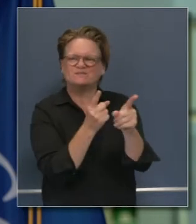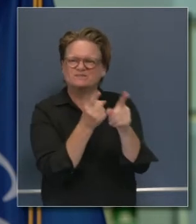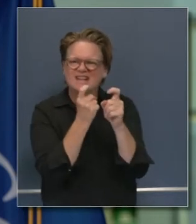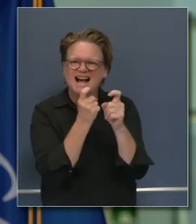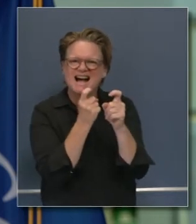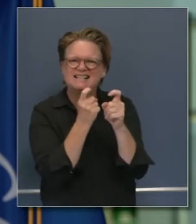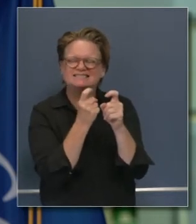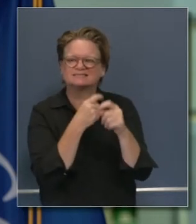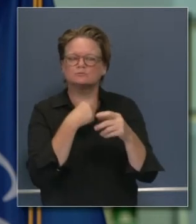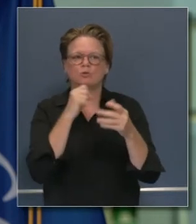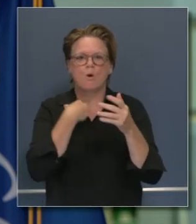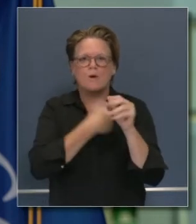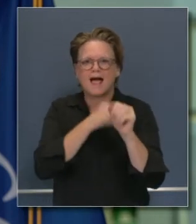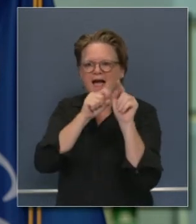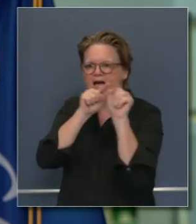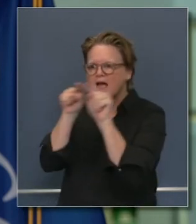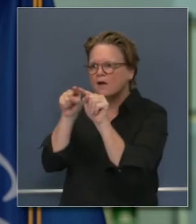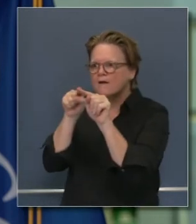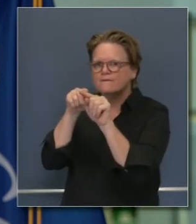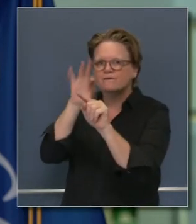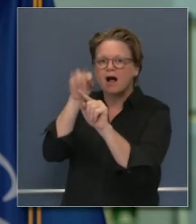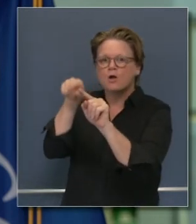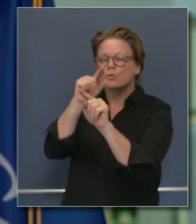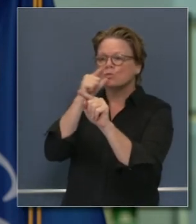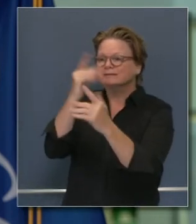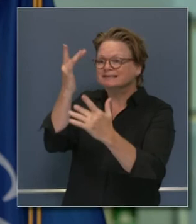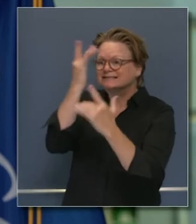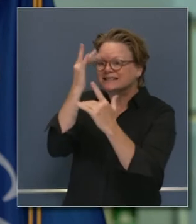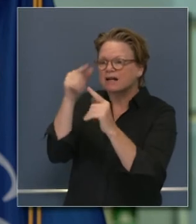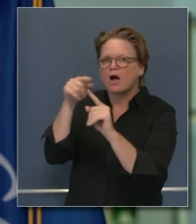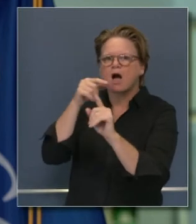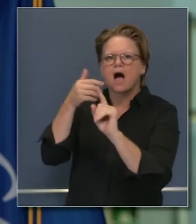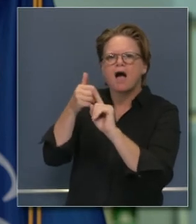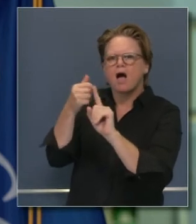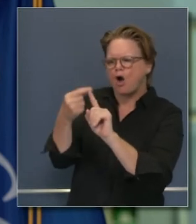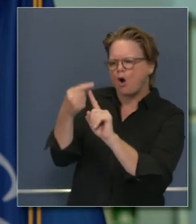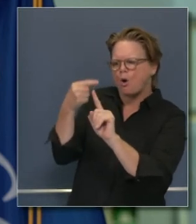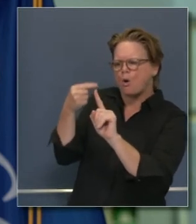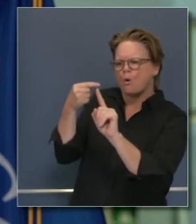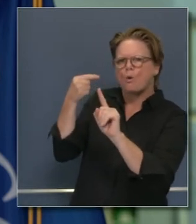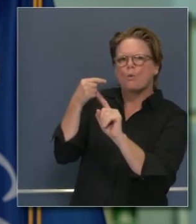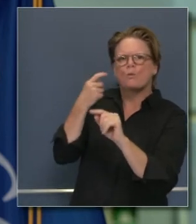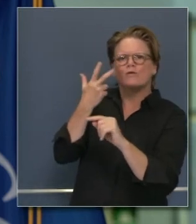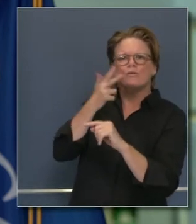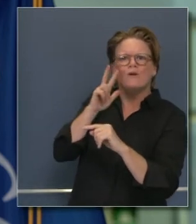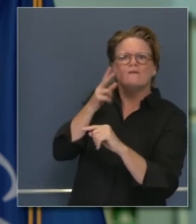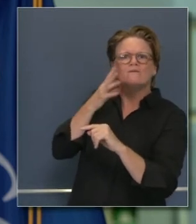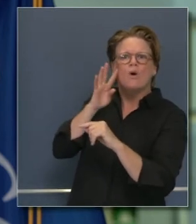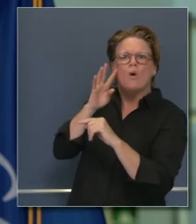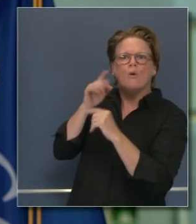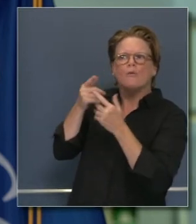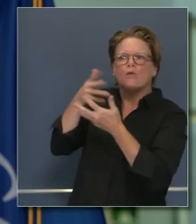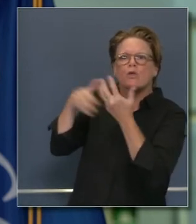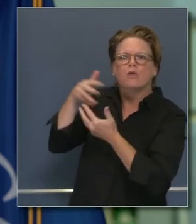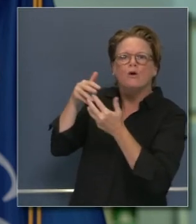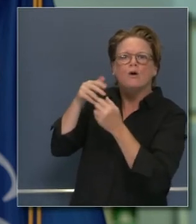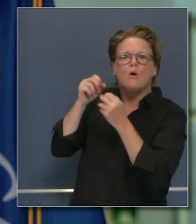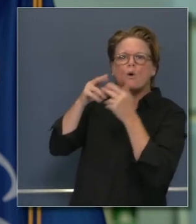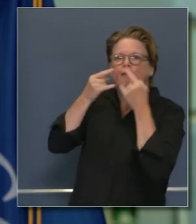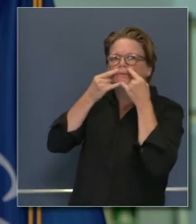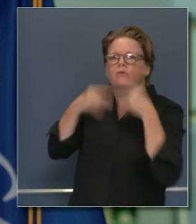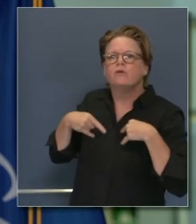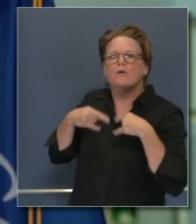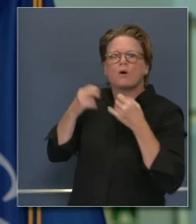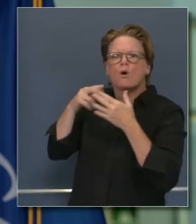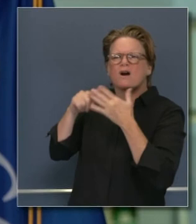la persona y eso avanzará nuestros esfuerzos con escuelas nuestros esfuerzos más amplios a través del espectro con hospitales centros